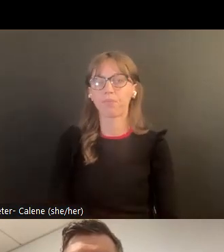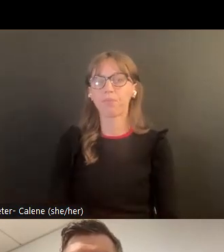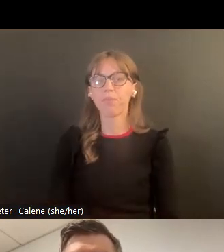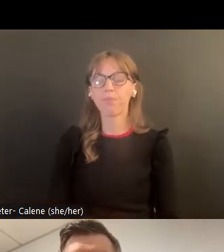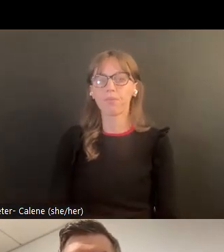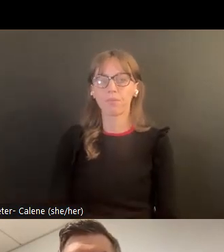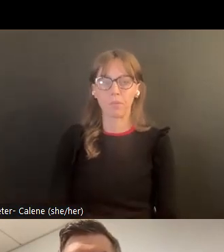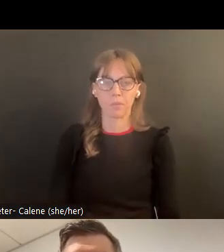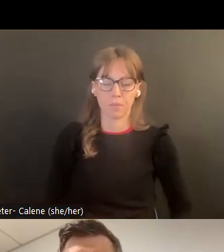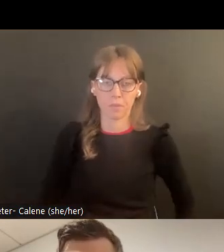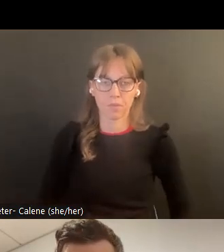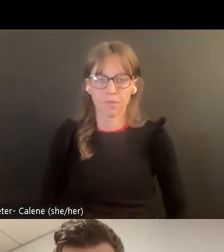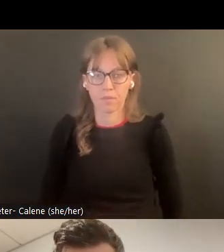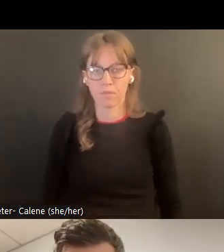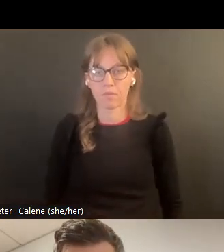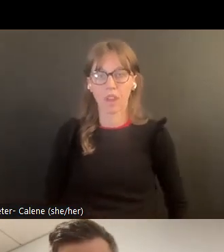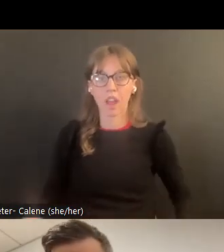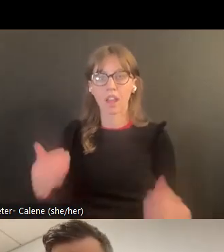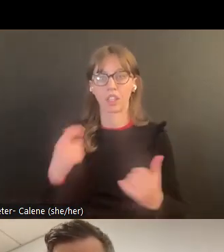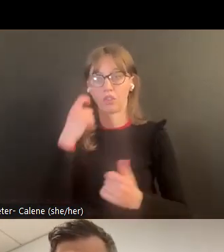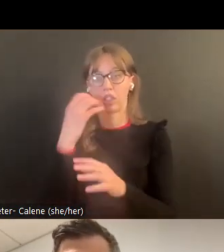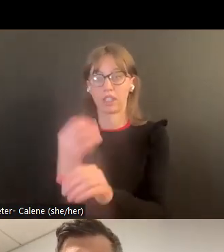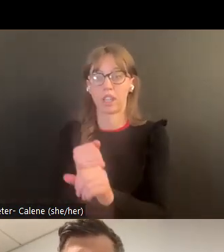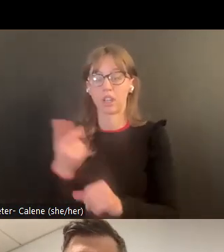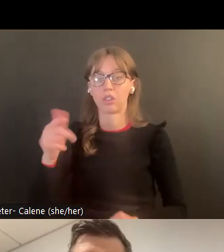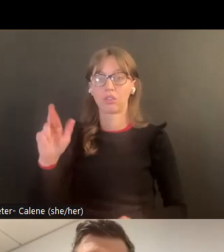utilizadores de este programa LAB de manera consistente